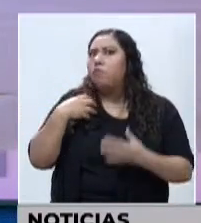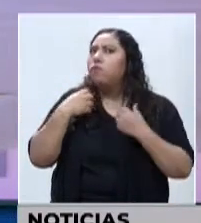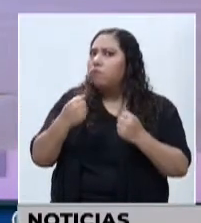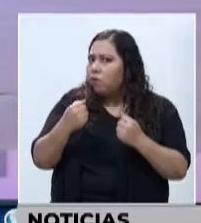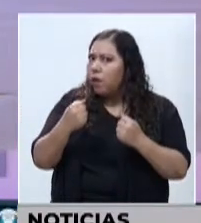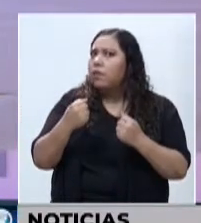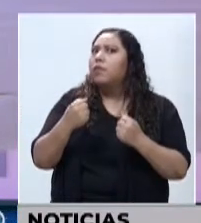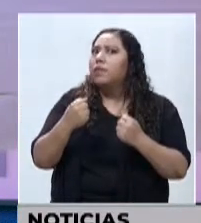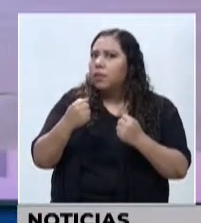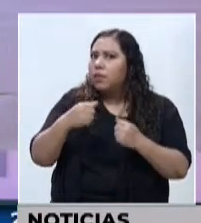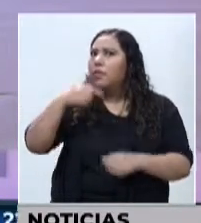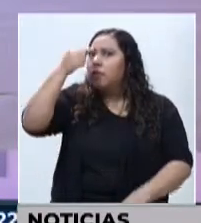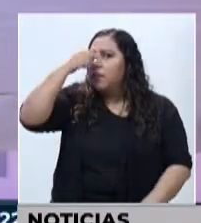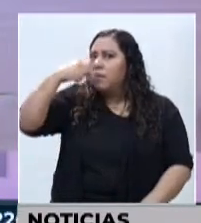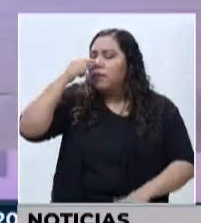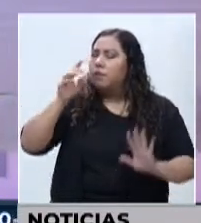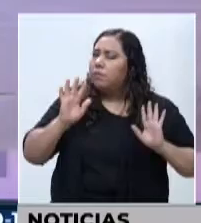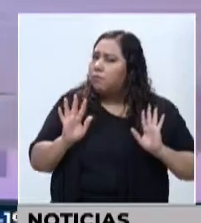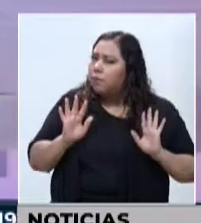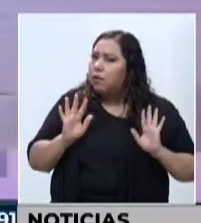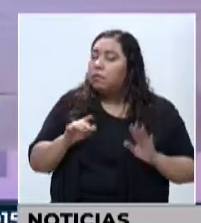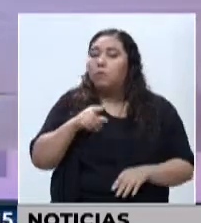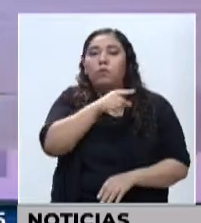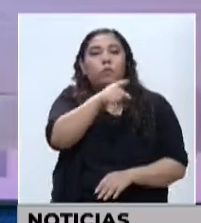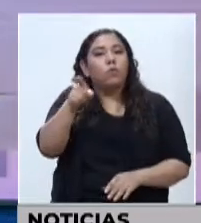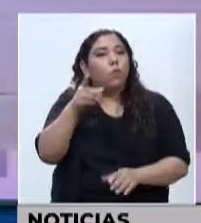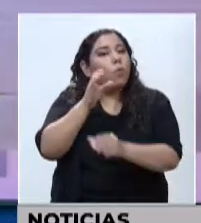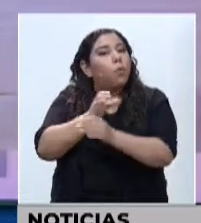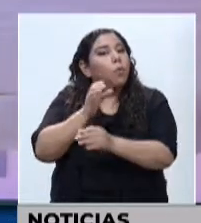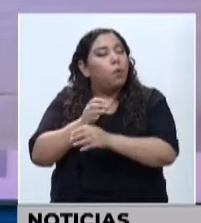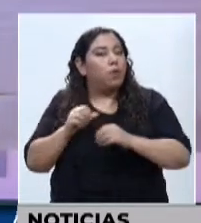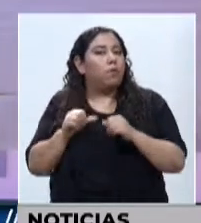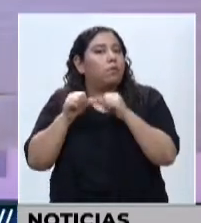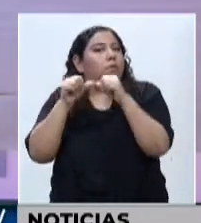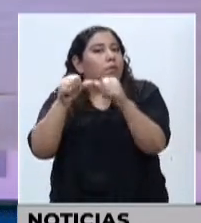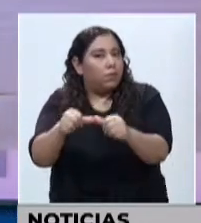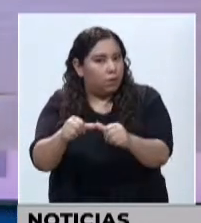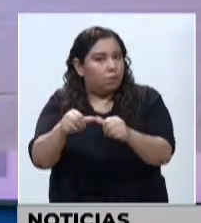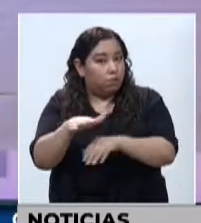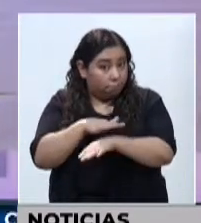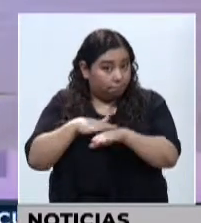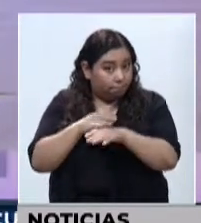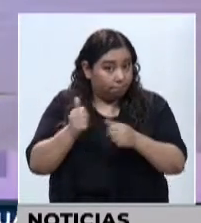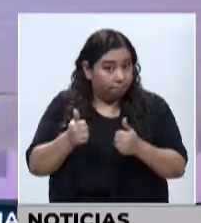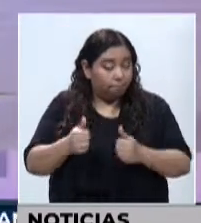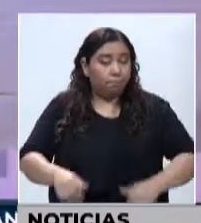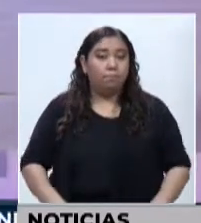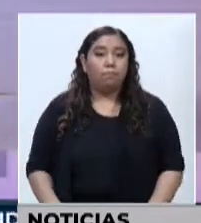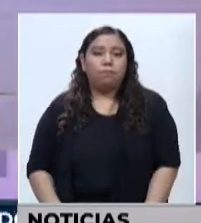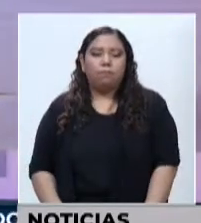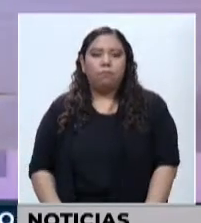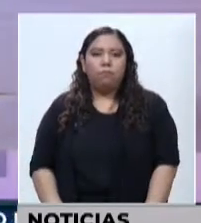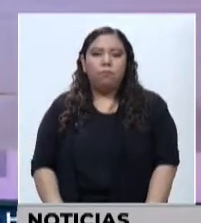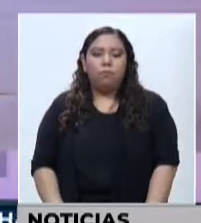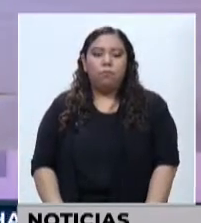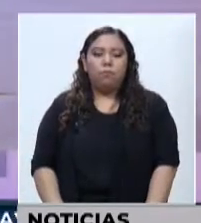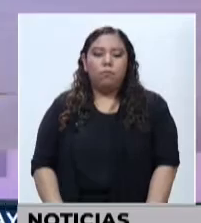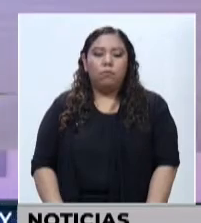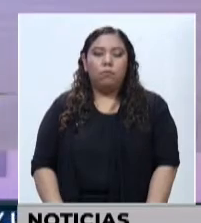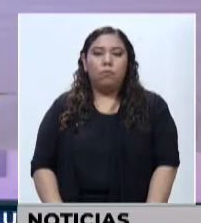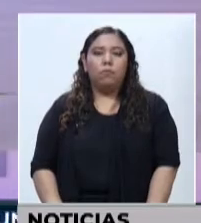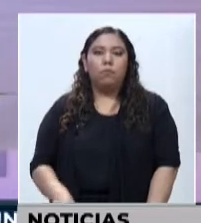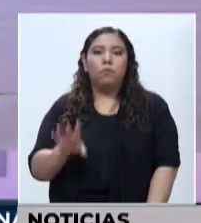quebradoras, como decimos. Así que no bajemos la guardia y sigamos con las medidas de bioseguridad. Y vacunarán contra el COVID-19